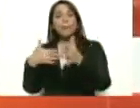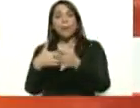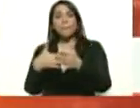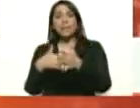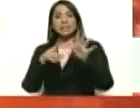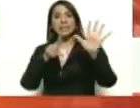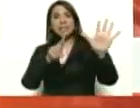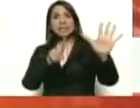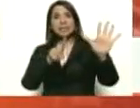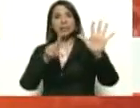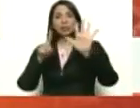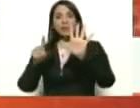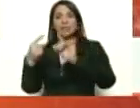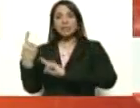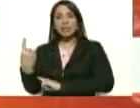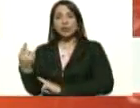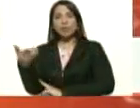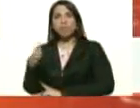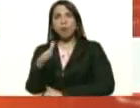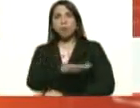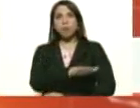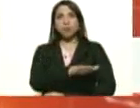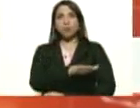159.661 fallecidos.